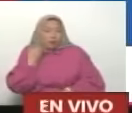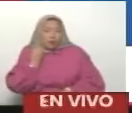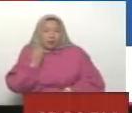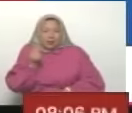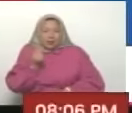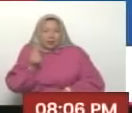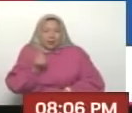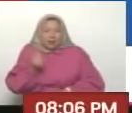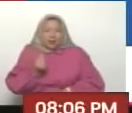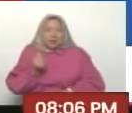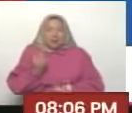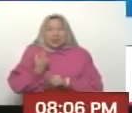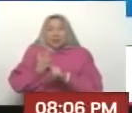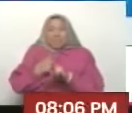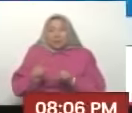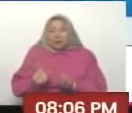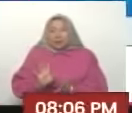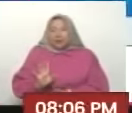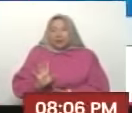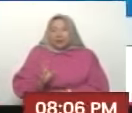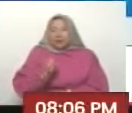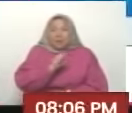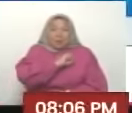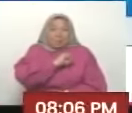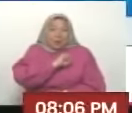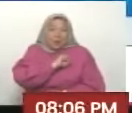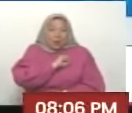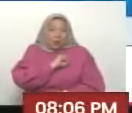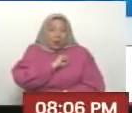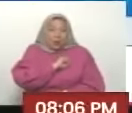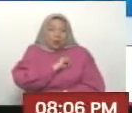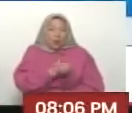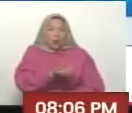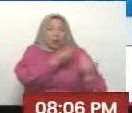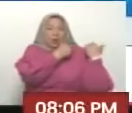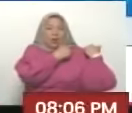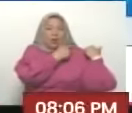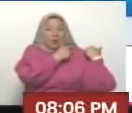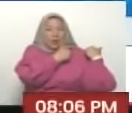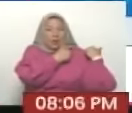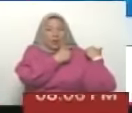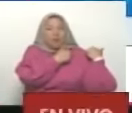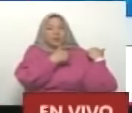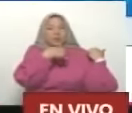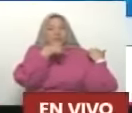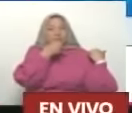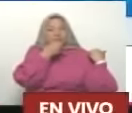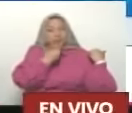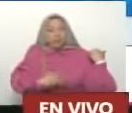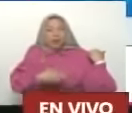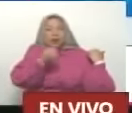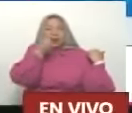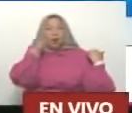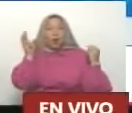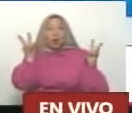Pero bueno Los nervios Del nuevo cargo Le han hecho salir Canas aquí Y canas aquí